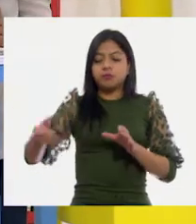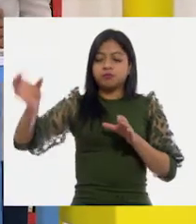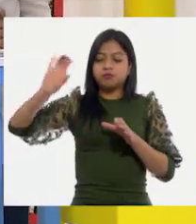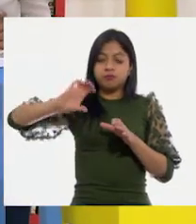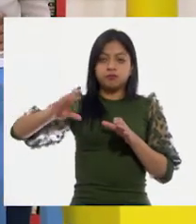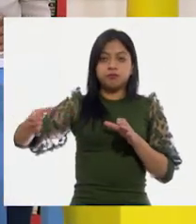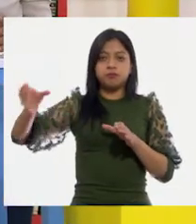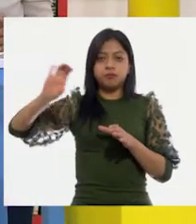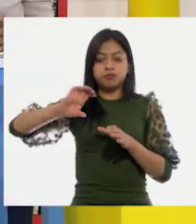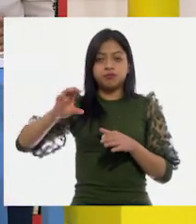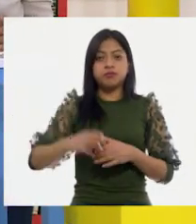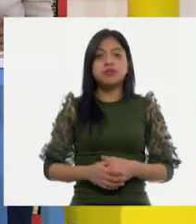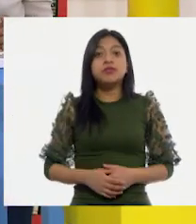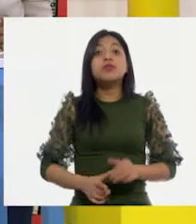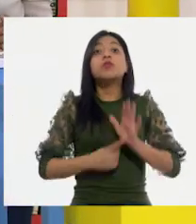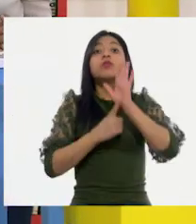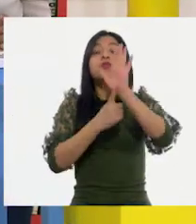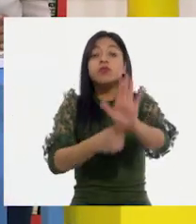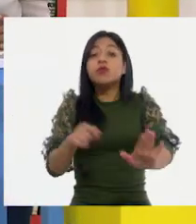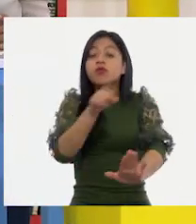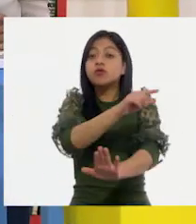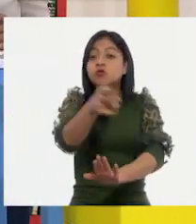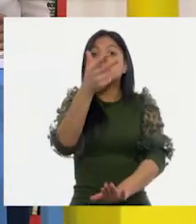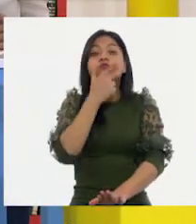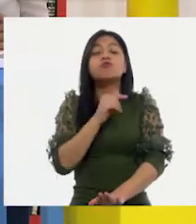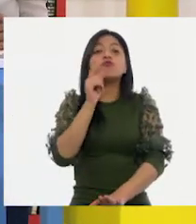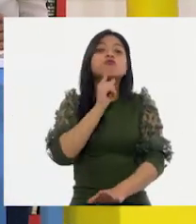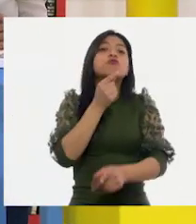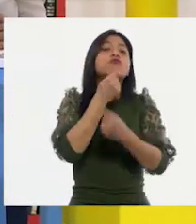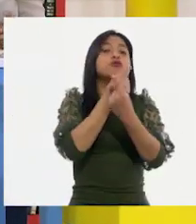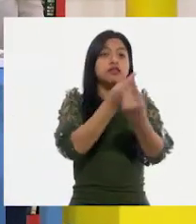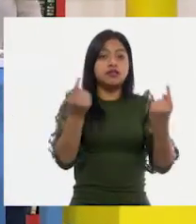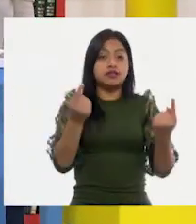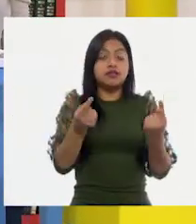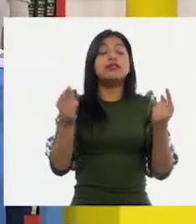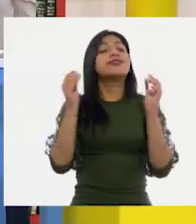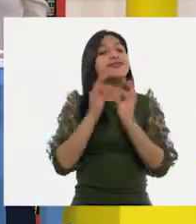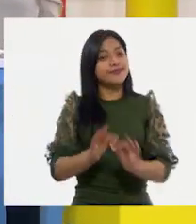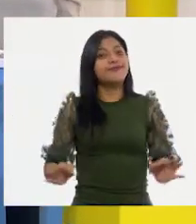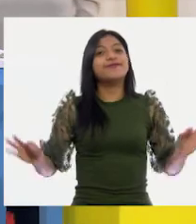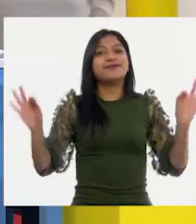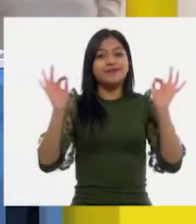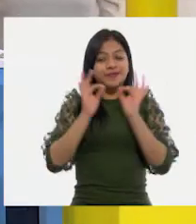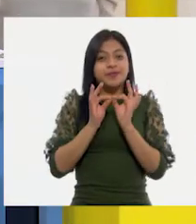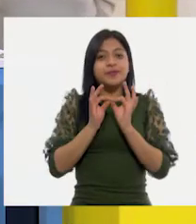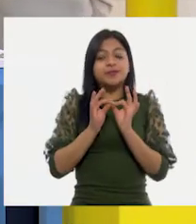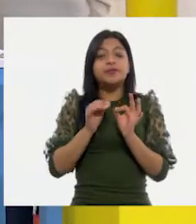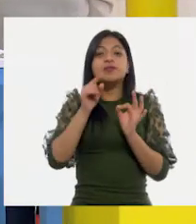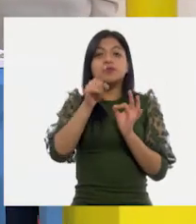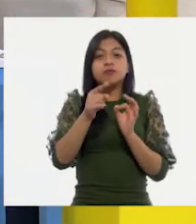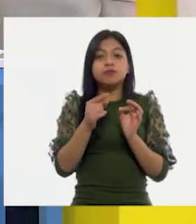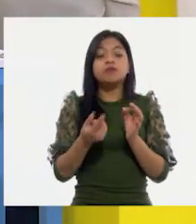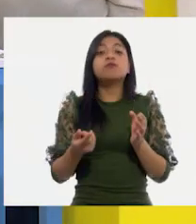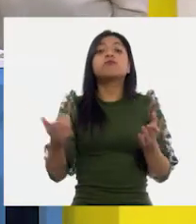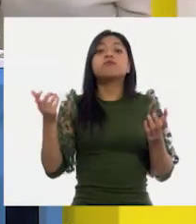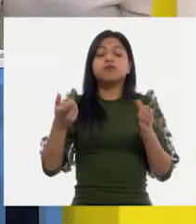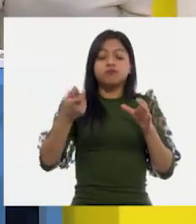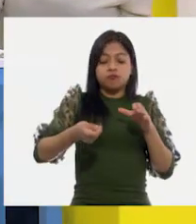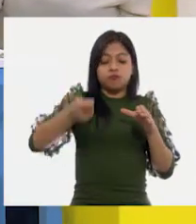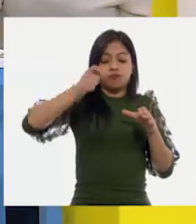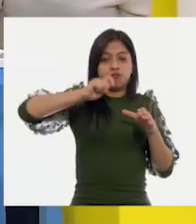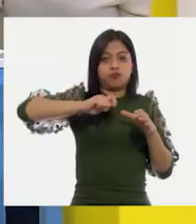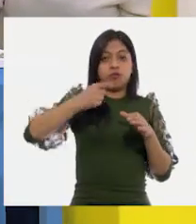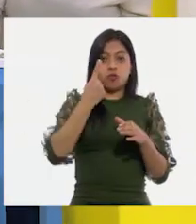Y vamos a demostrarle a las niñas y a los niños que es importante utilizar solo una cuchara. ¿Qué tal